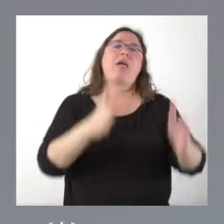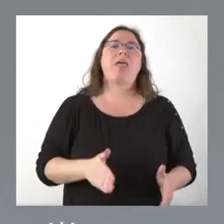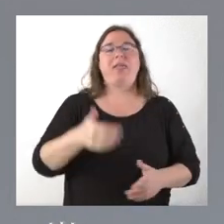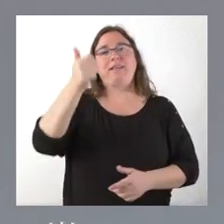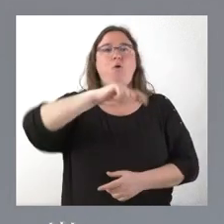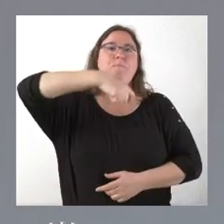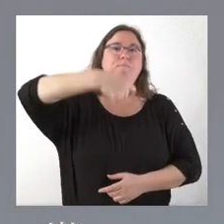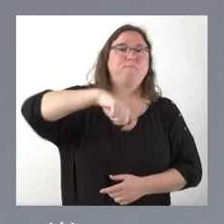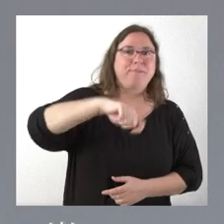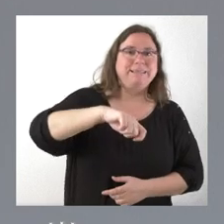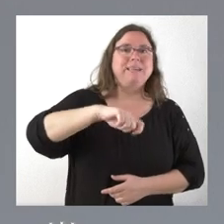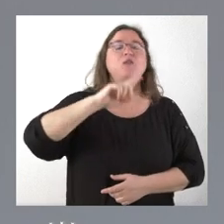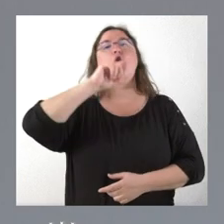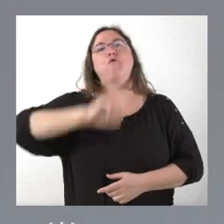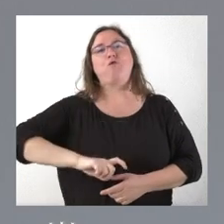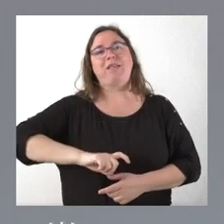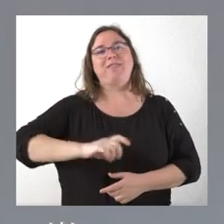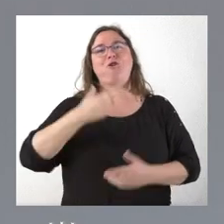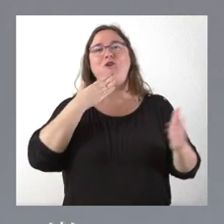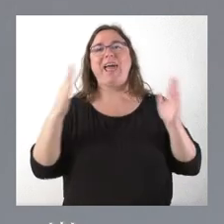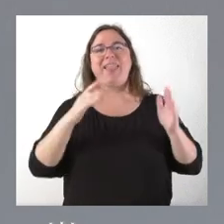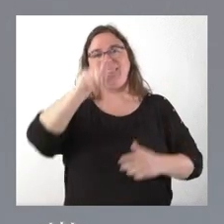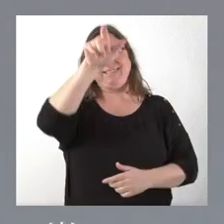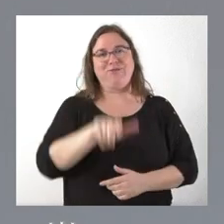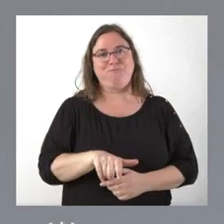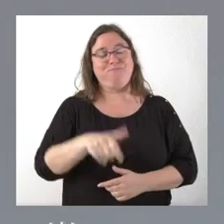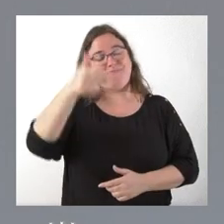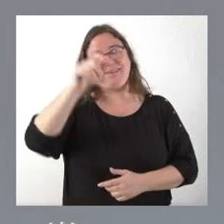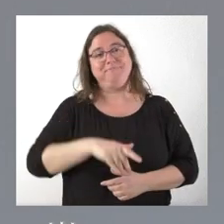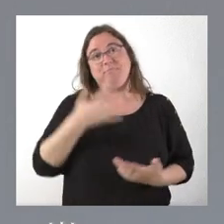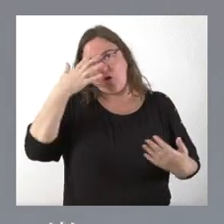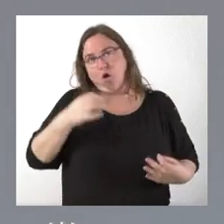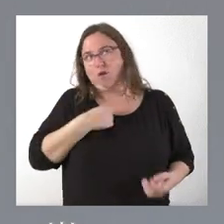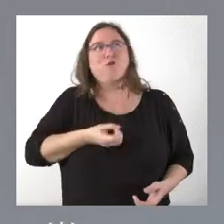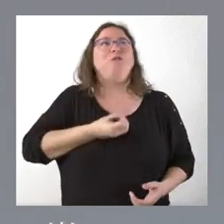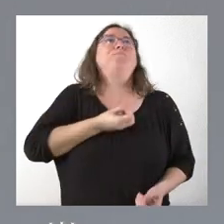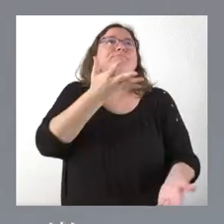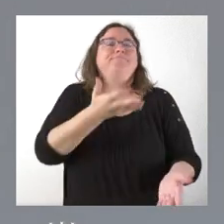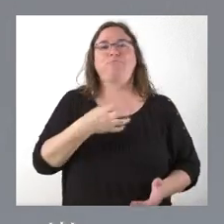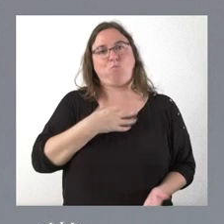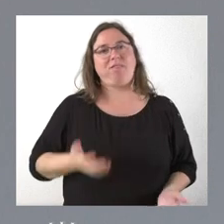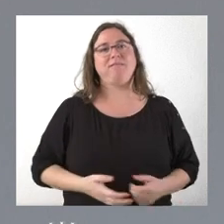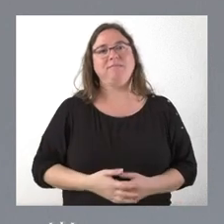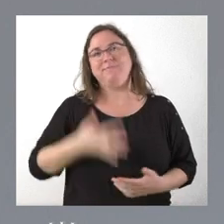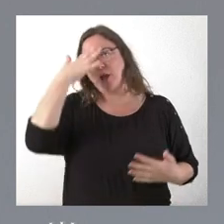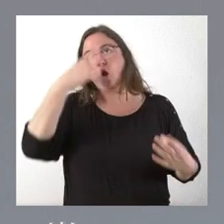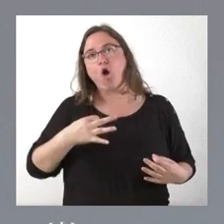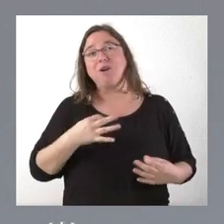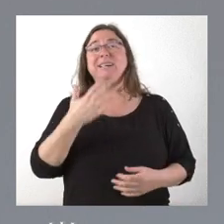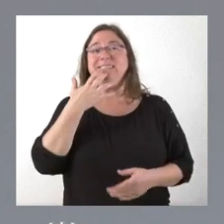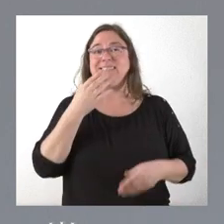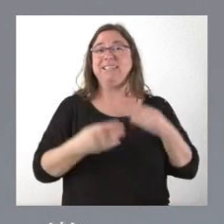el presidente de la Fundación de las edades del hombre, como es lógico. Eso sí que sería